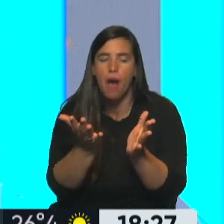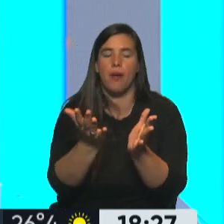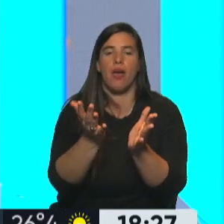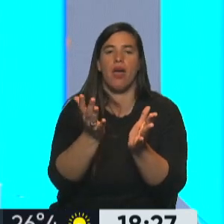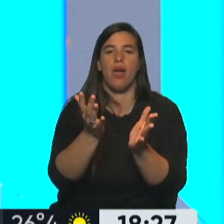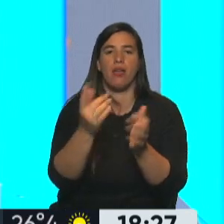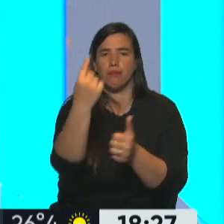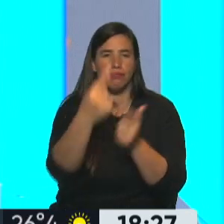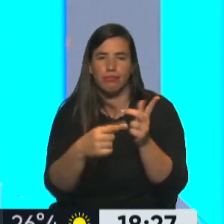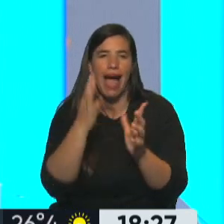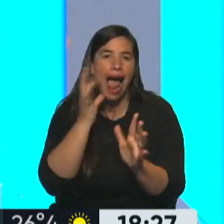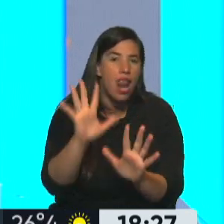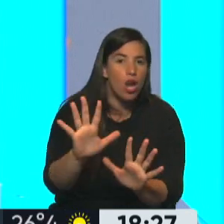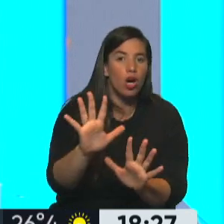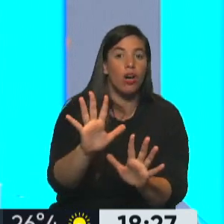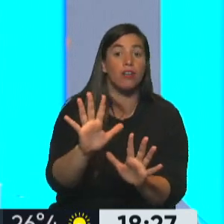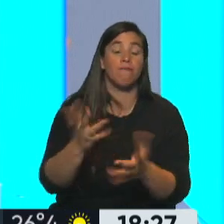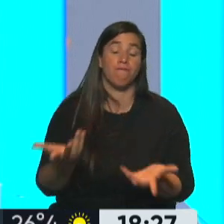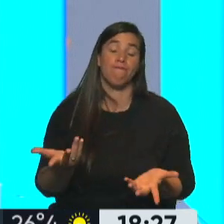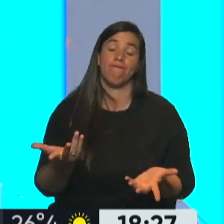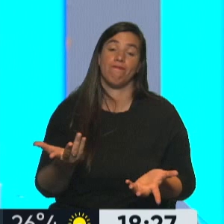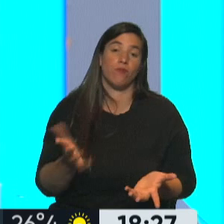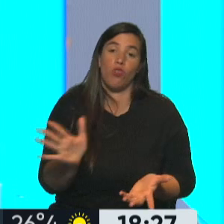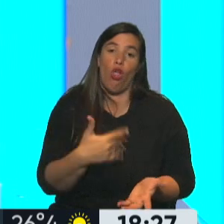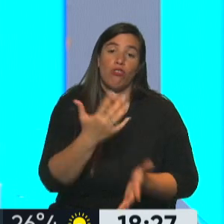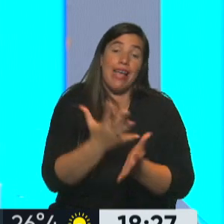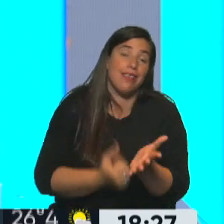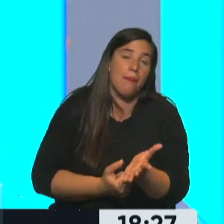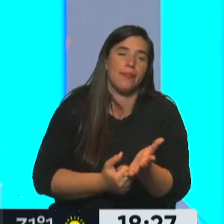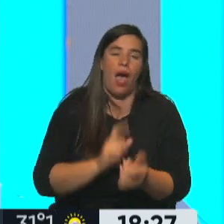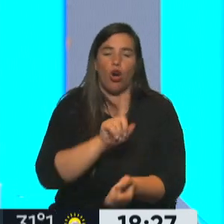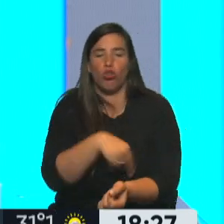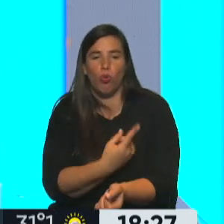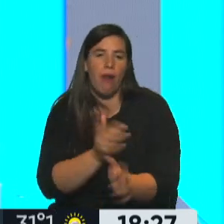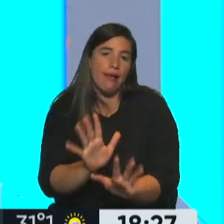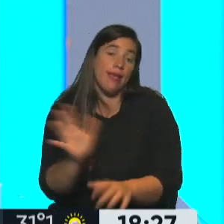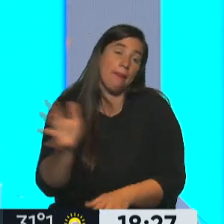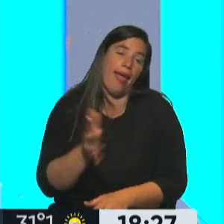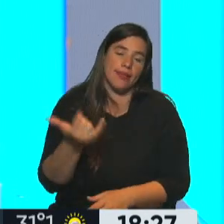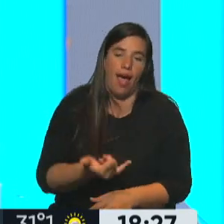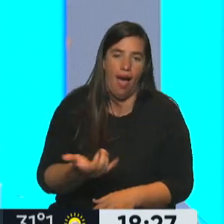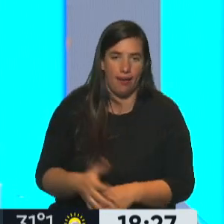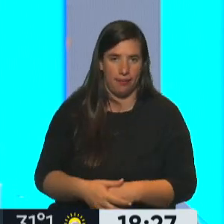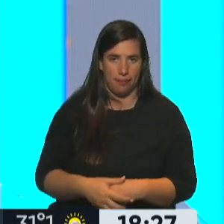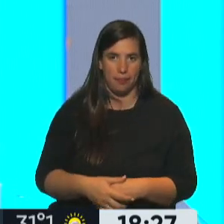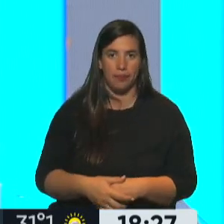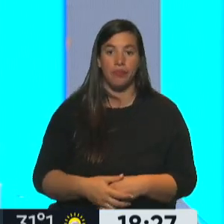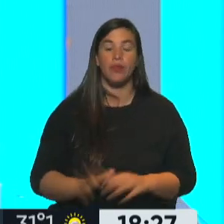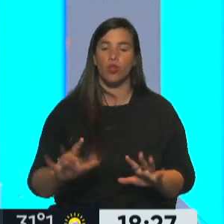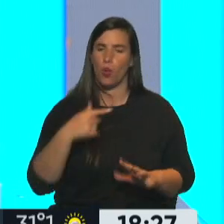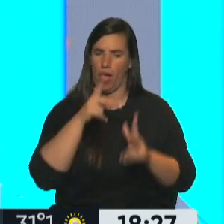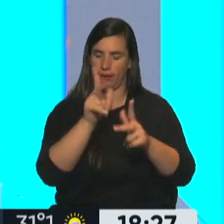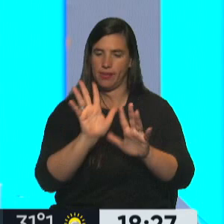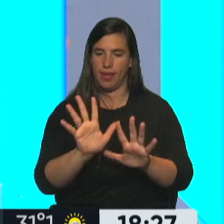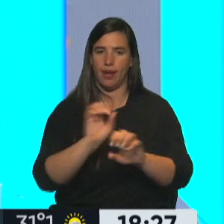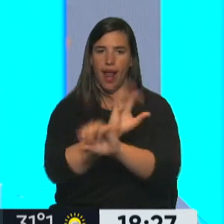creo que lamentablemente se acepta o se acostumbra, que es algo que todos los partidos no nos trajan para que no pase. Decidimos, digo,